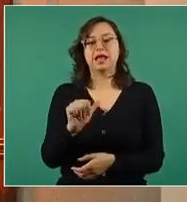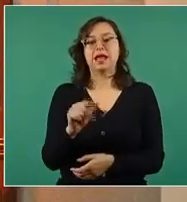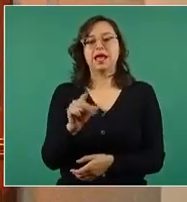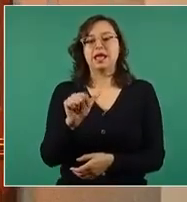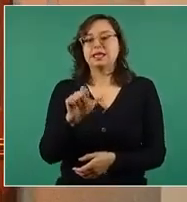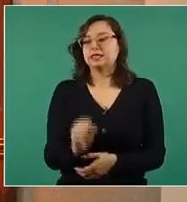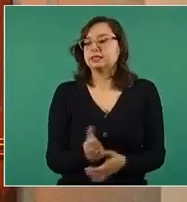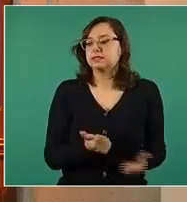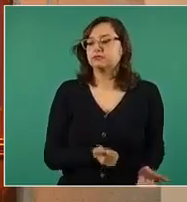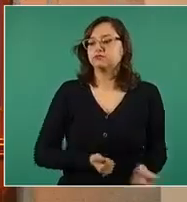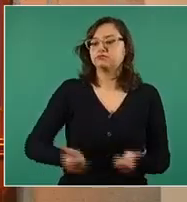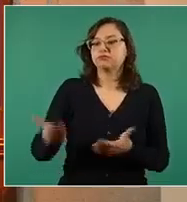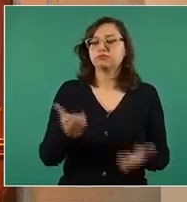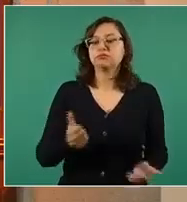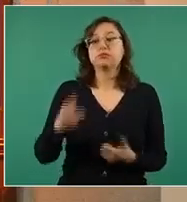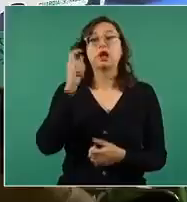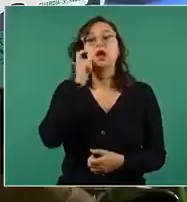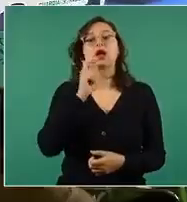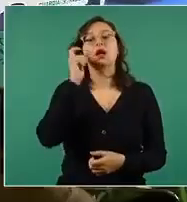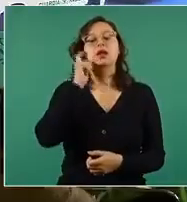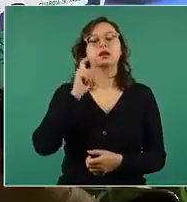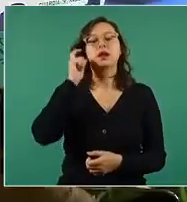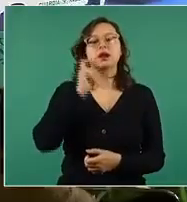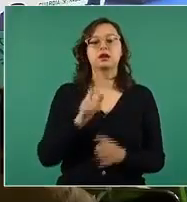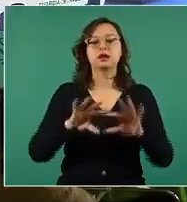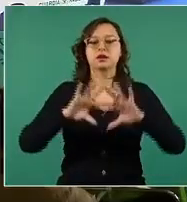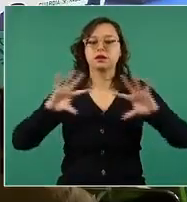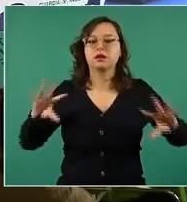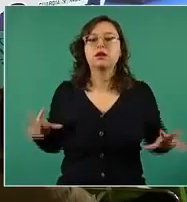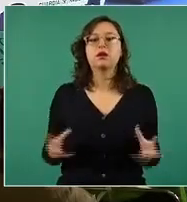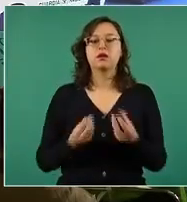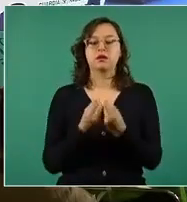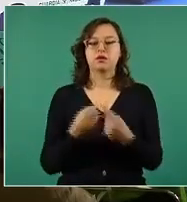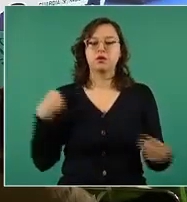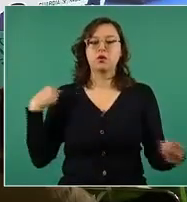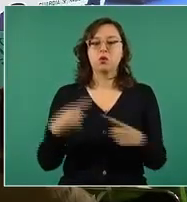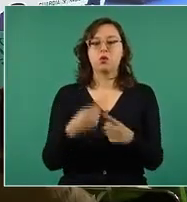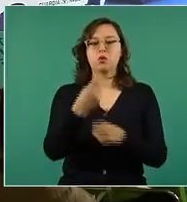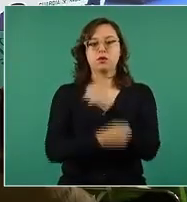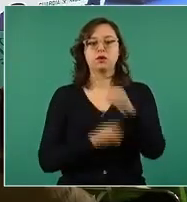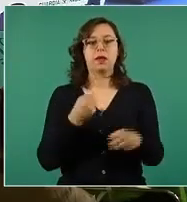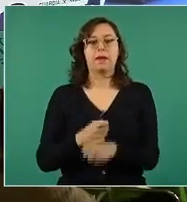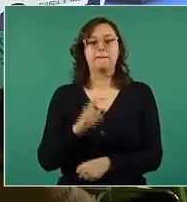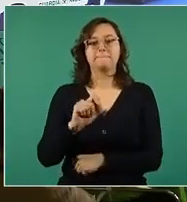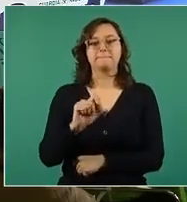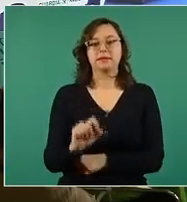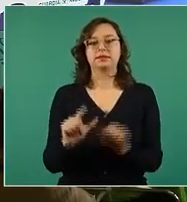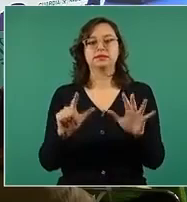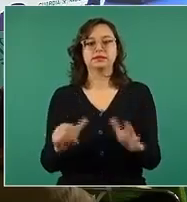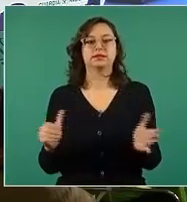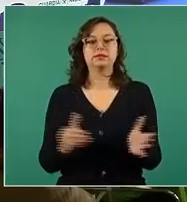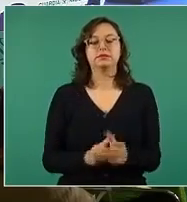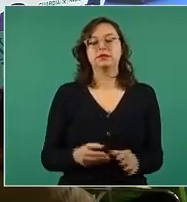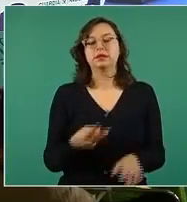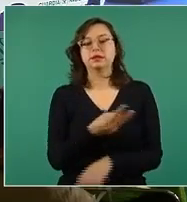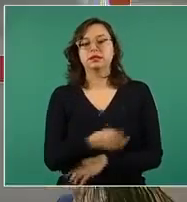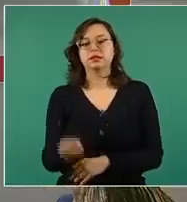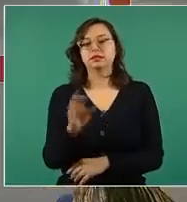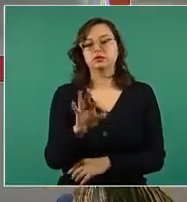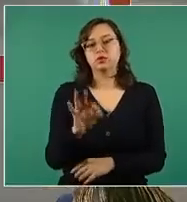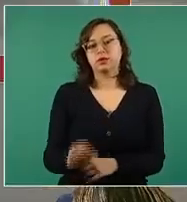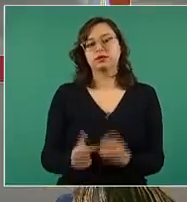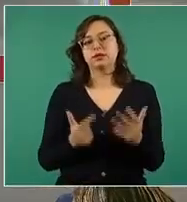Estado de Guerrero y ha acumulado ya en el presente año 27.347